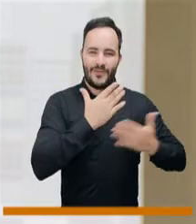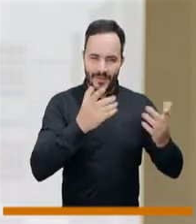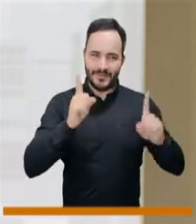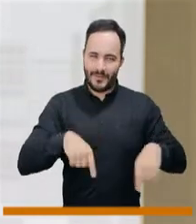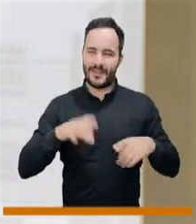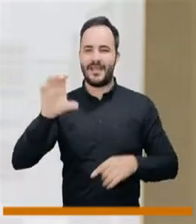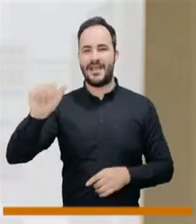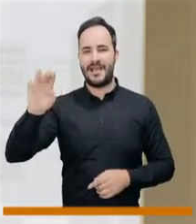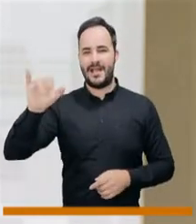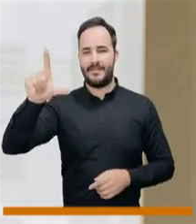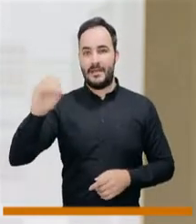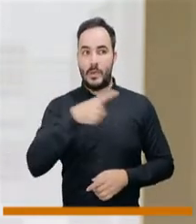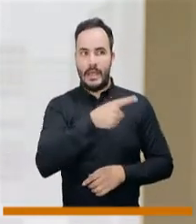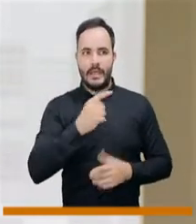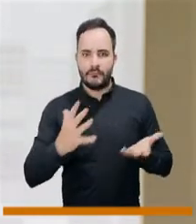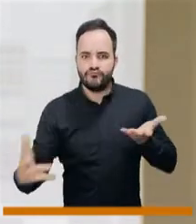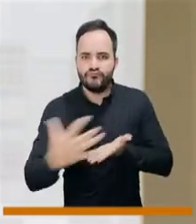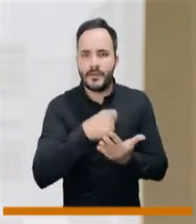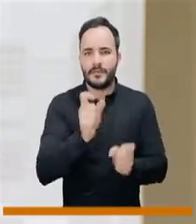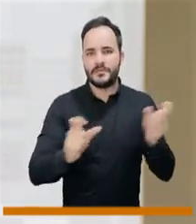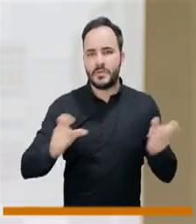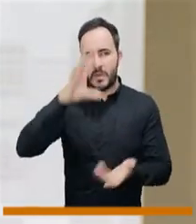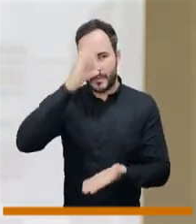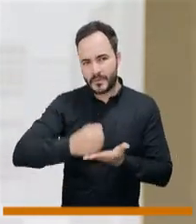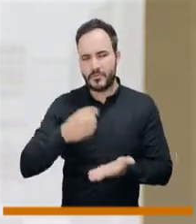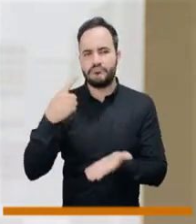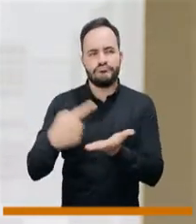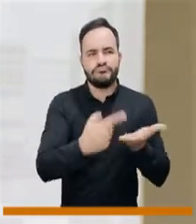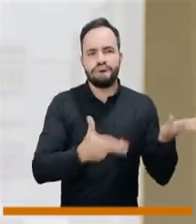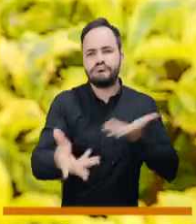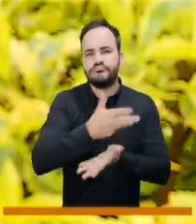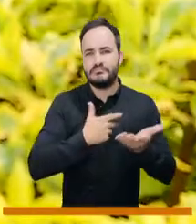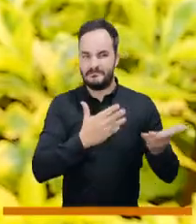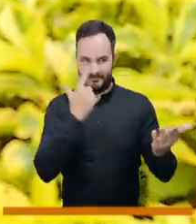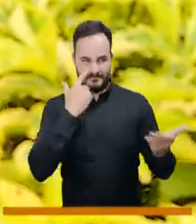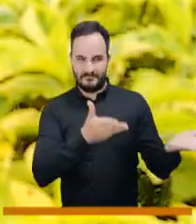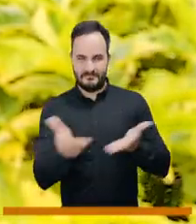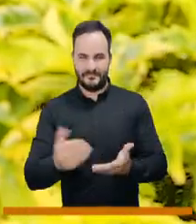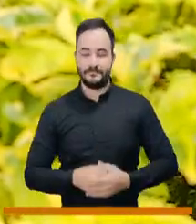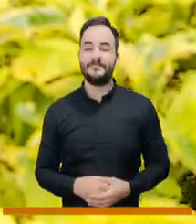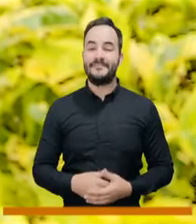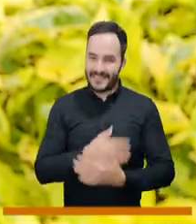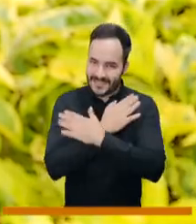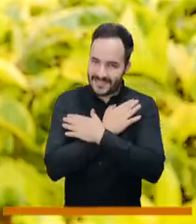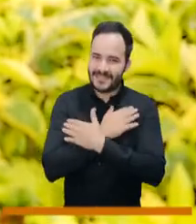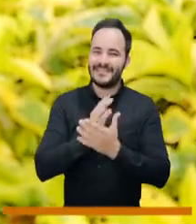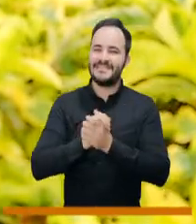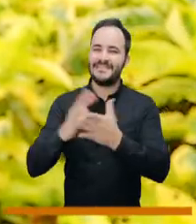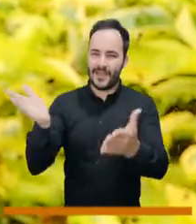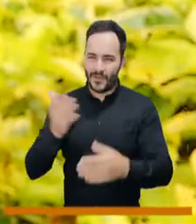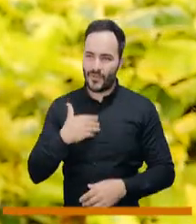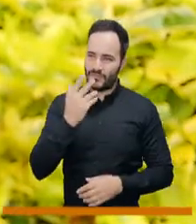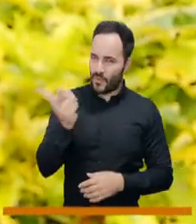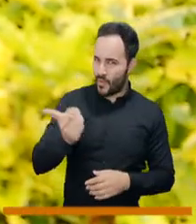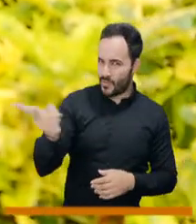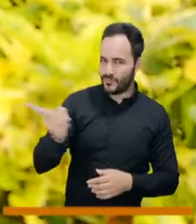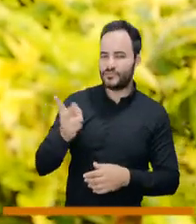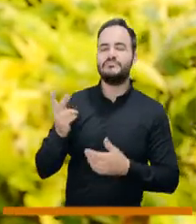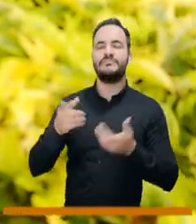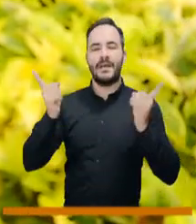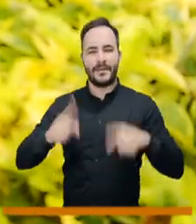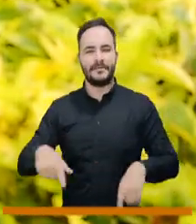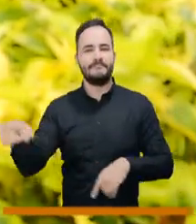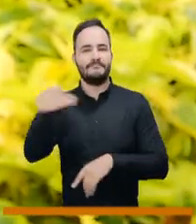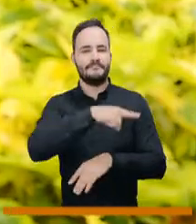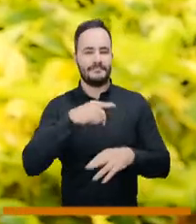Camilo, cuál es la pregunta para que podamos participar en el día de hoy. Caterin, un saludo a ti, al concejal que nos acompaña en el CED y a todos los